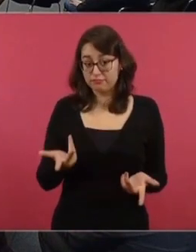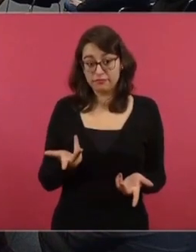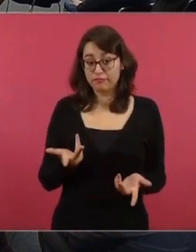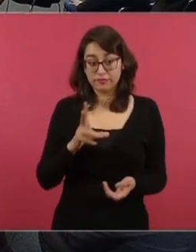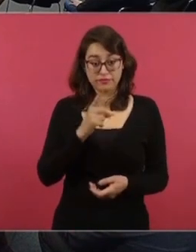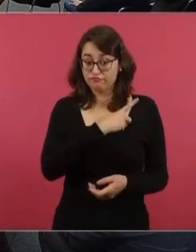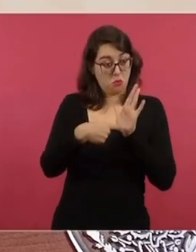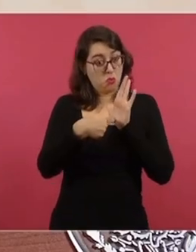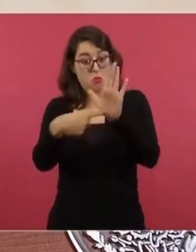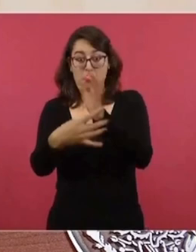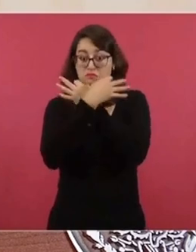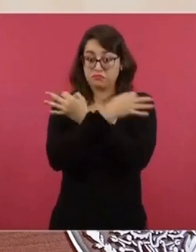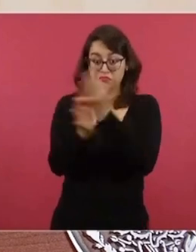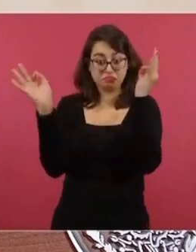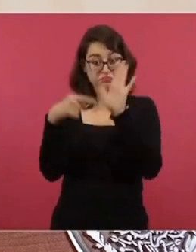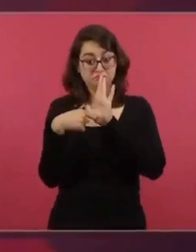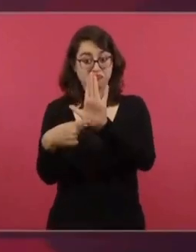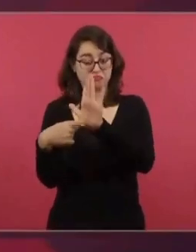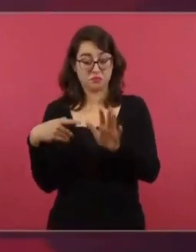no les ayuda.